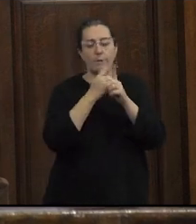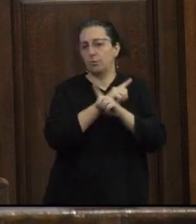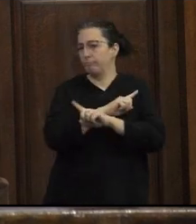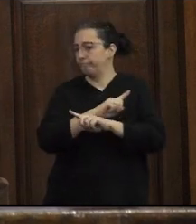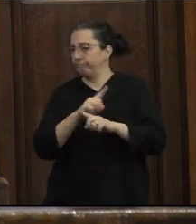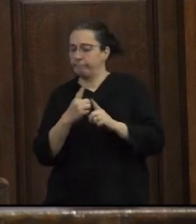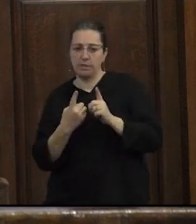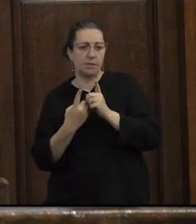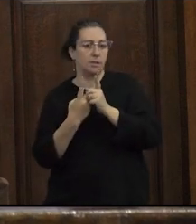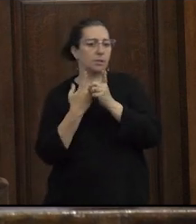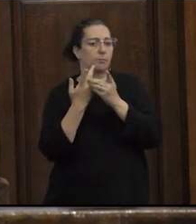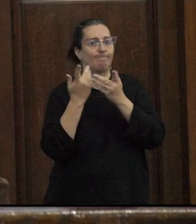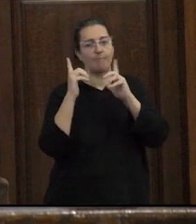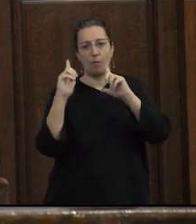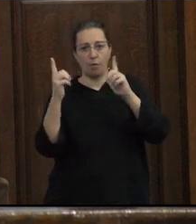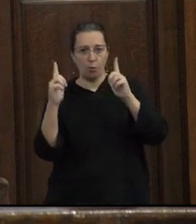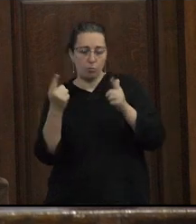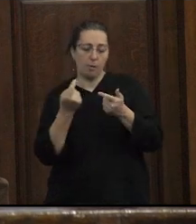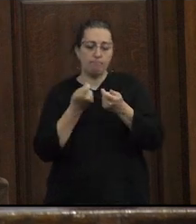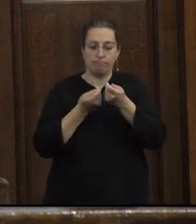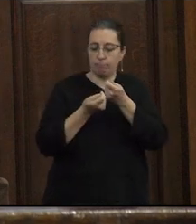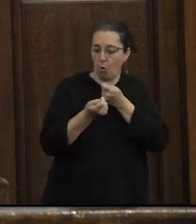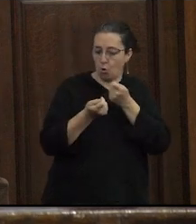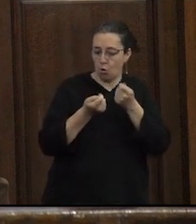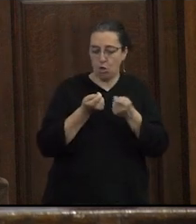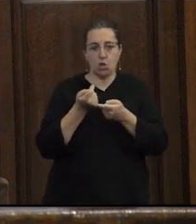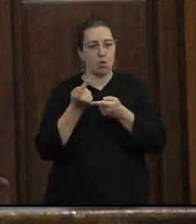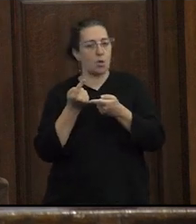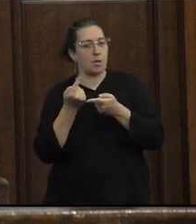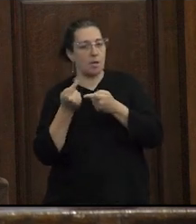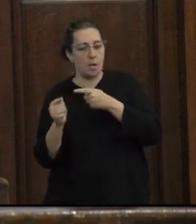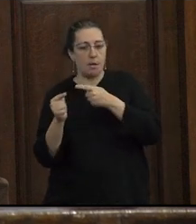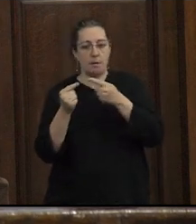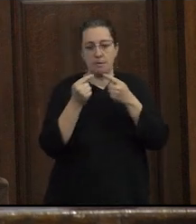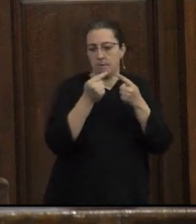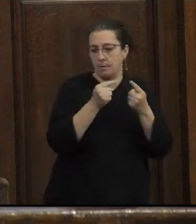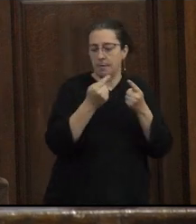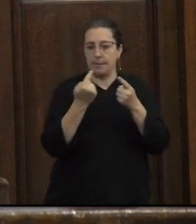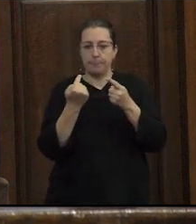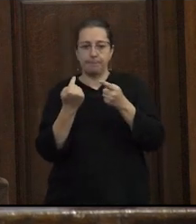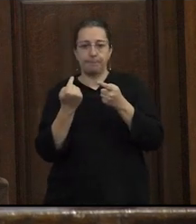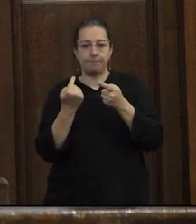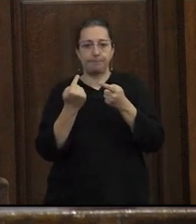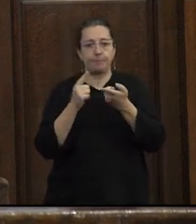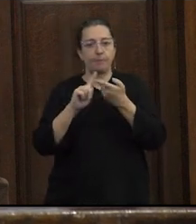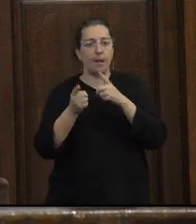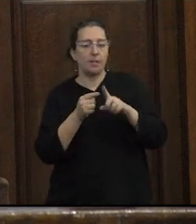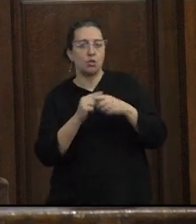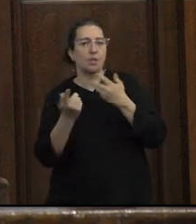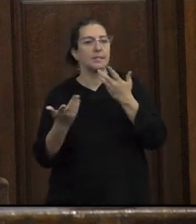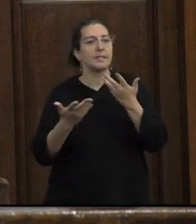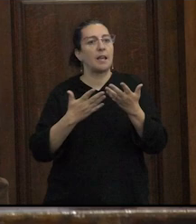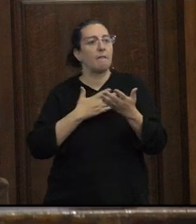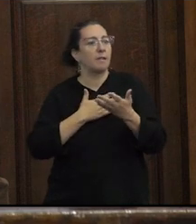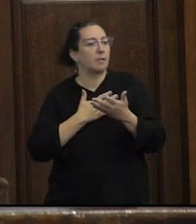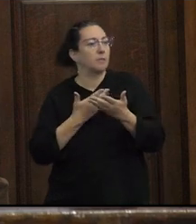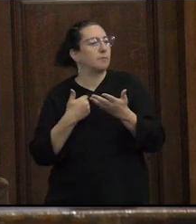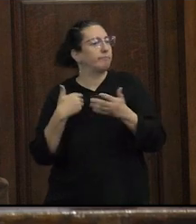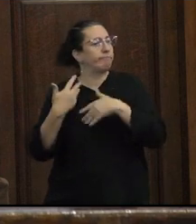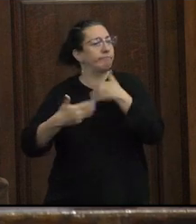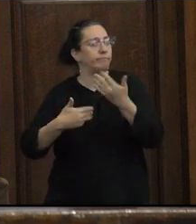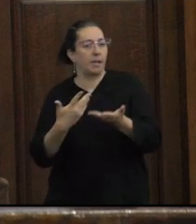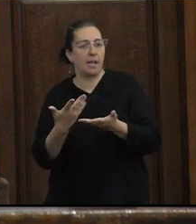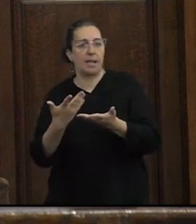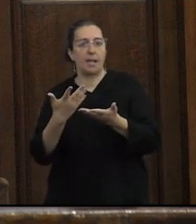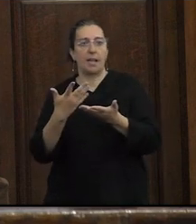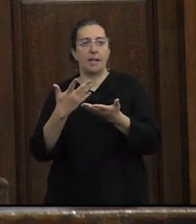disfrutes negociaciones ambivalencias en las vinculaciones sexoafectivas dinámicas de relación que se